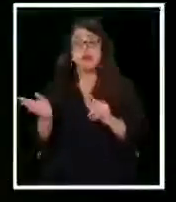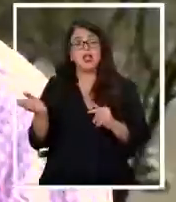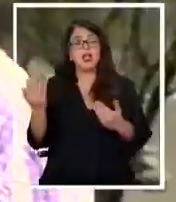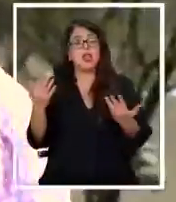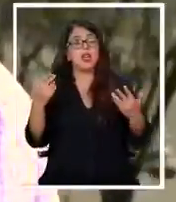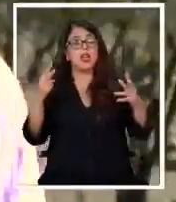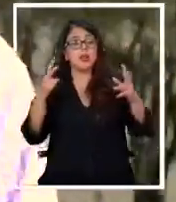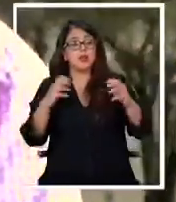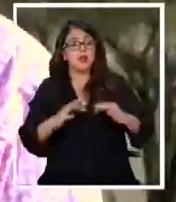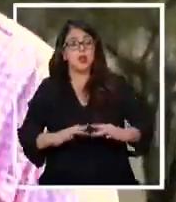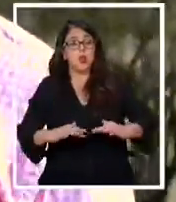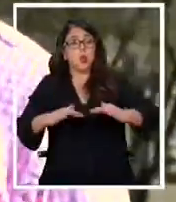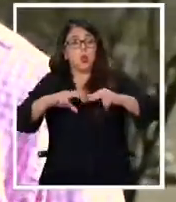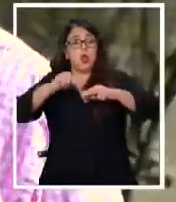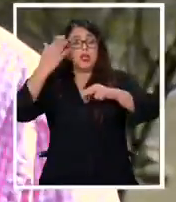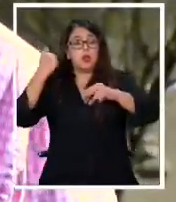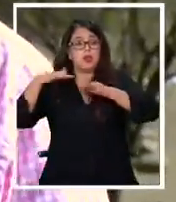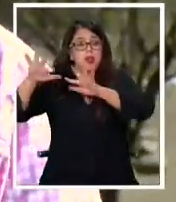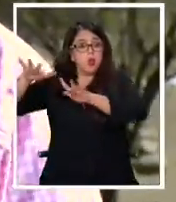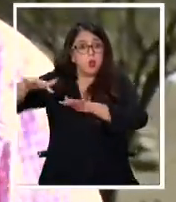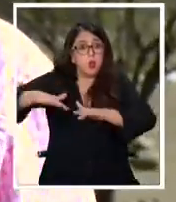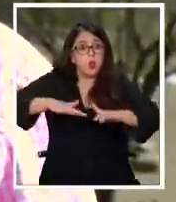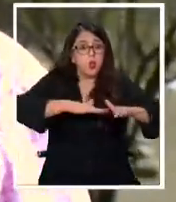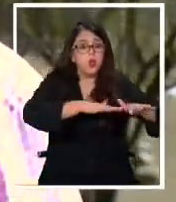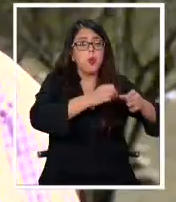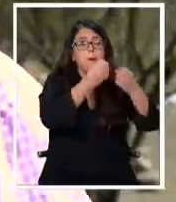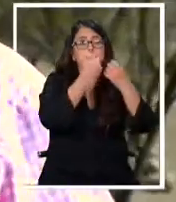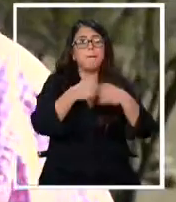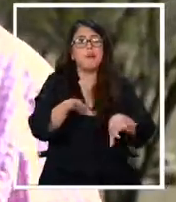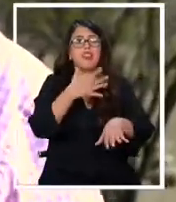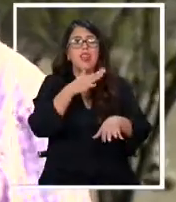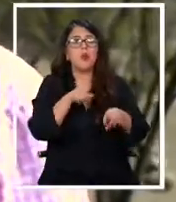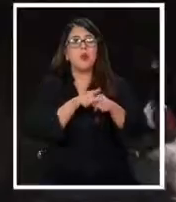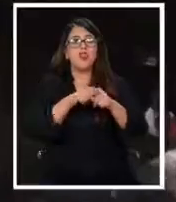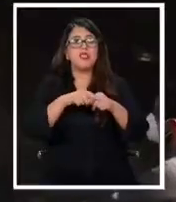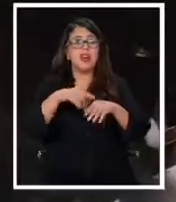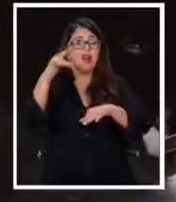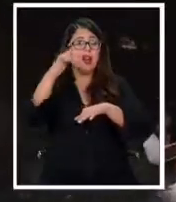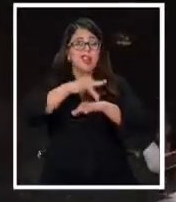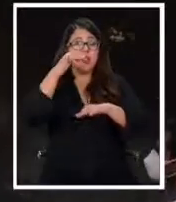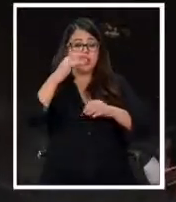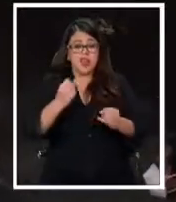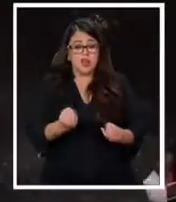a flor de tierra, como antiguamente con el canal, se pierde mucha agua, se evapora mucha agua.